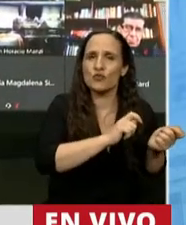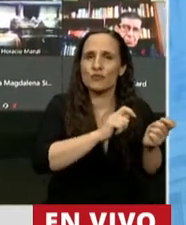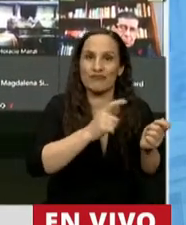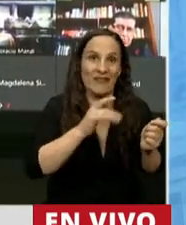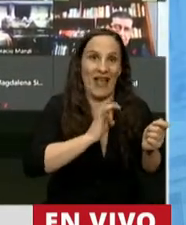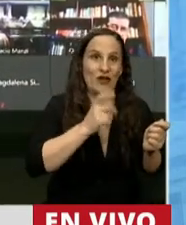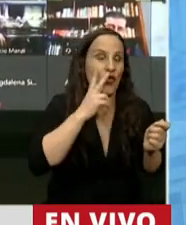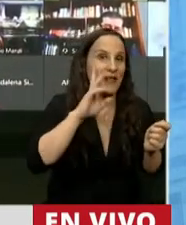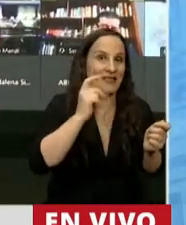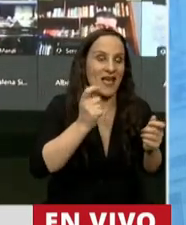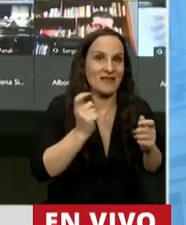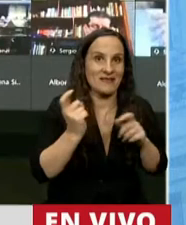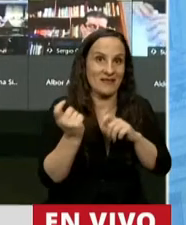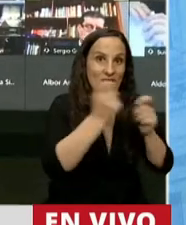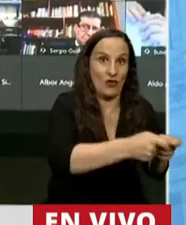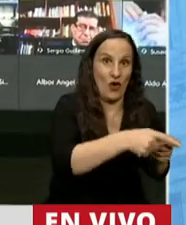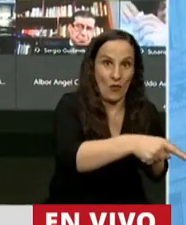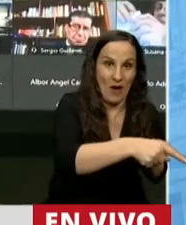2016. Es decir,